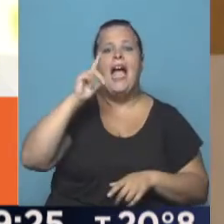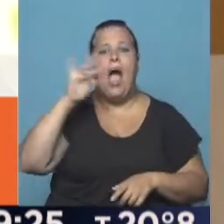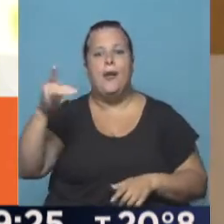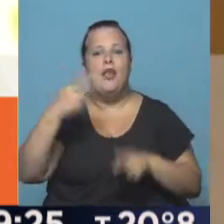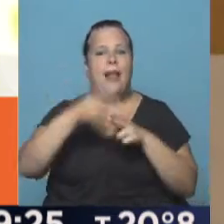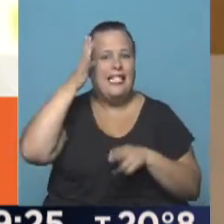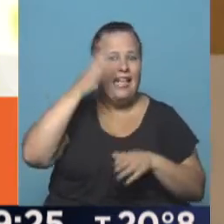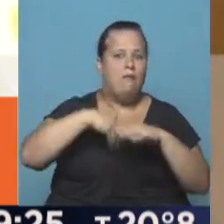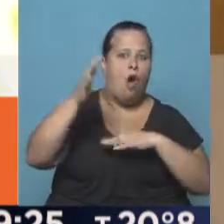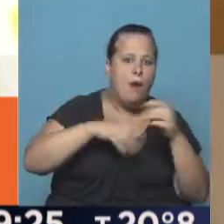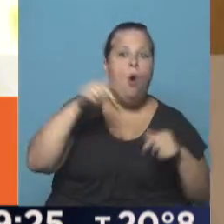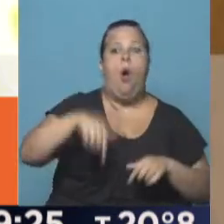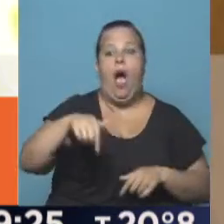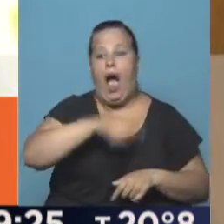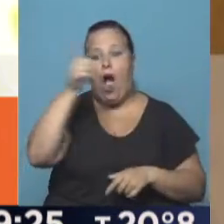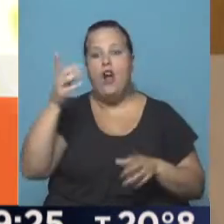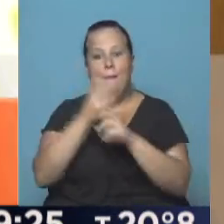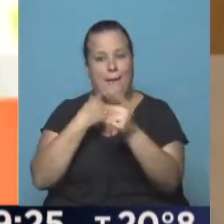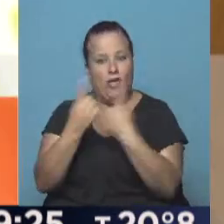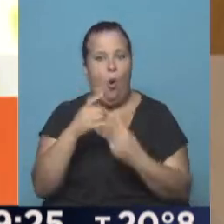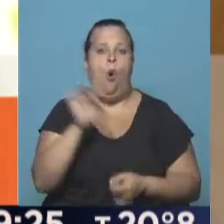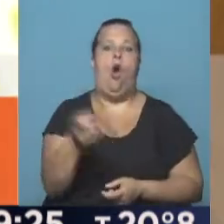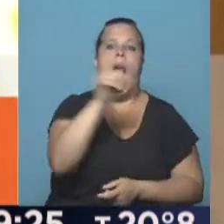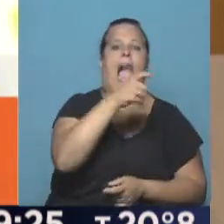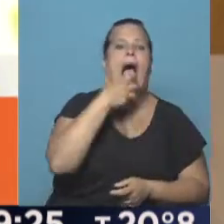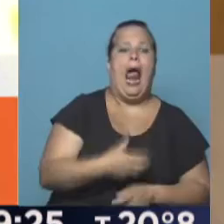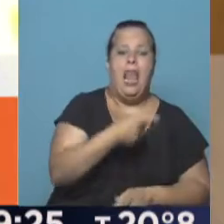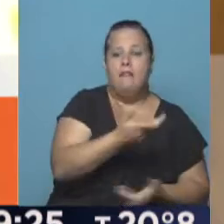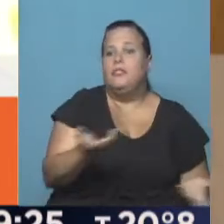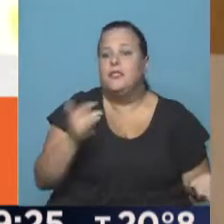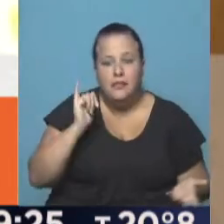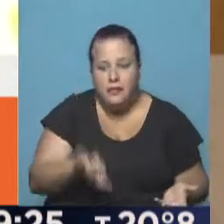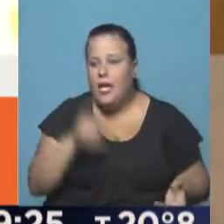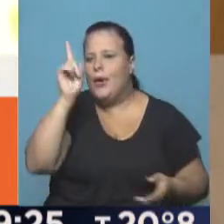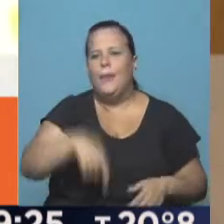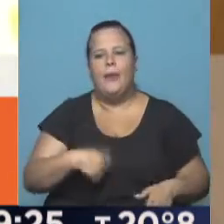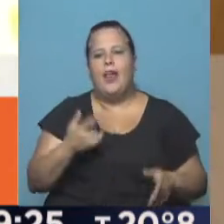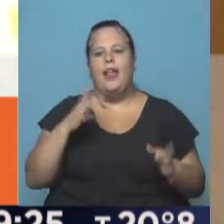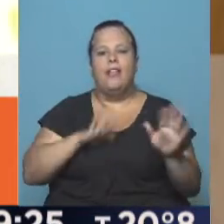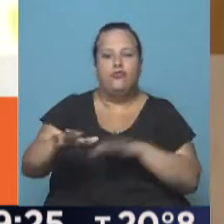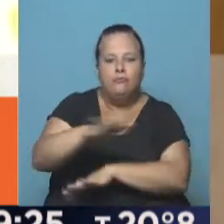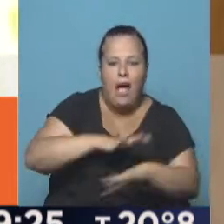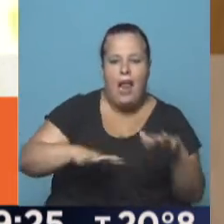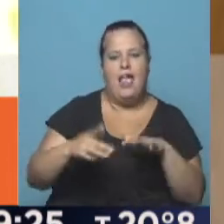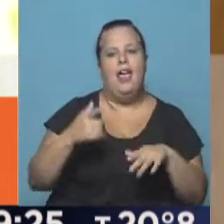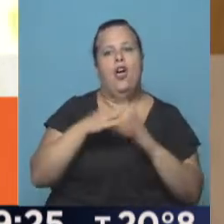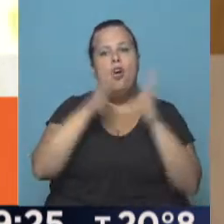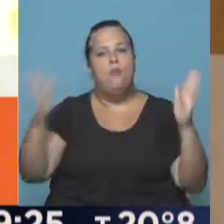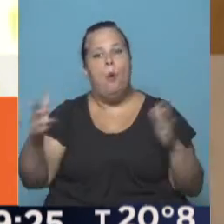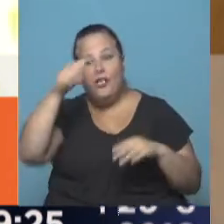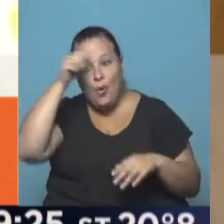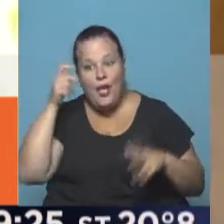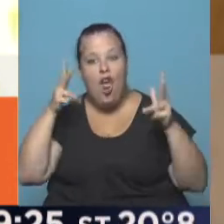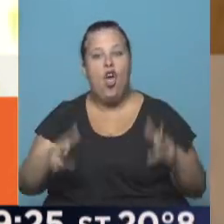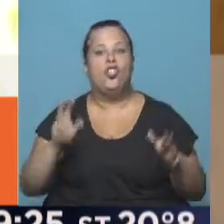Plaza Italia, durante la obra, o ahora, del Metrobús, o ahora los de Alem. Y sí, la obra genera acomodarse. La hacemos durante el verano,